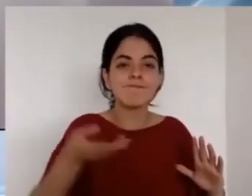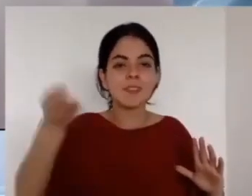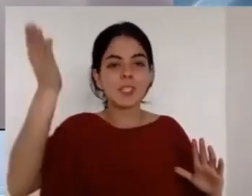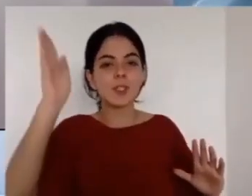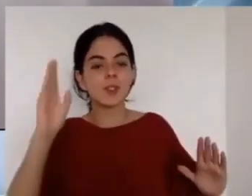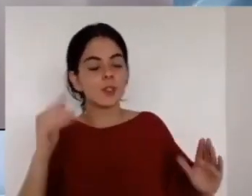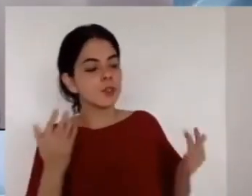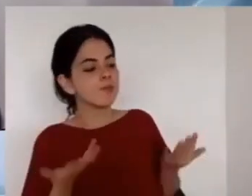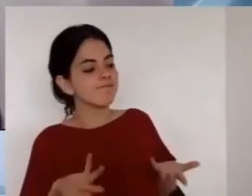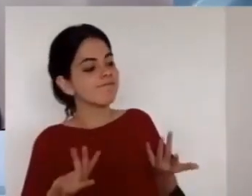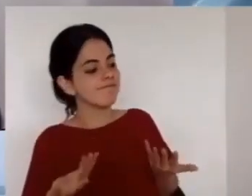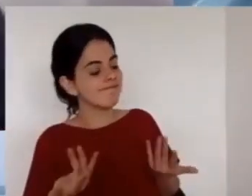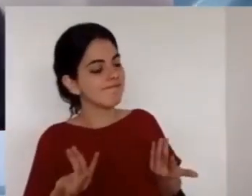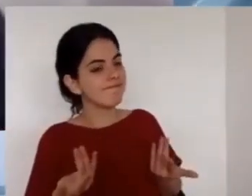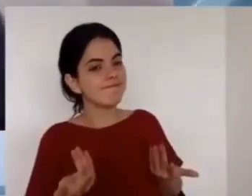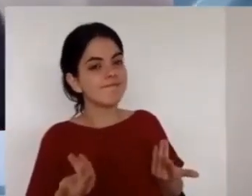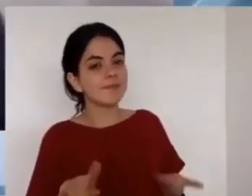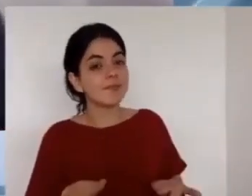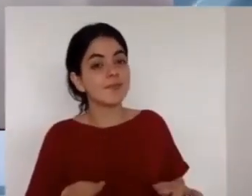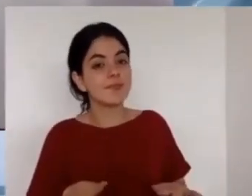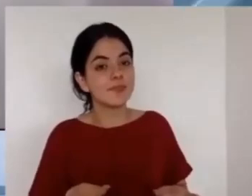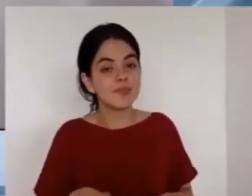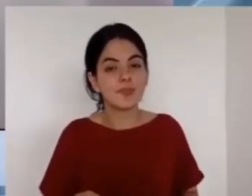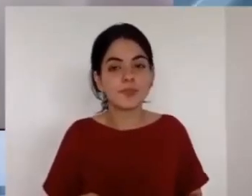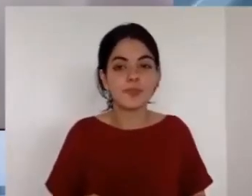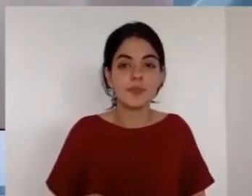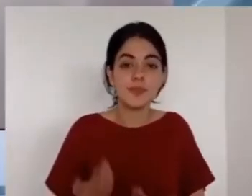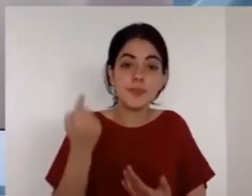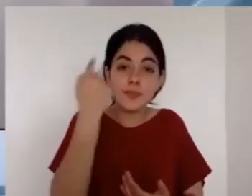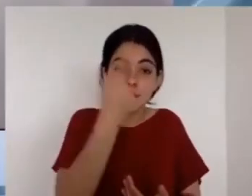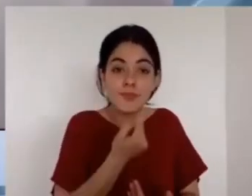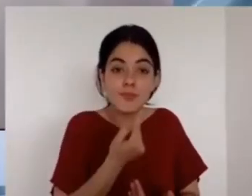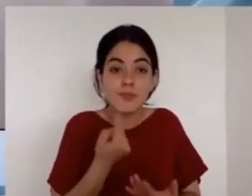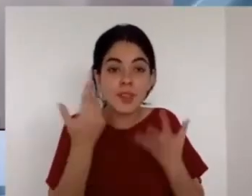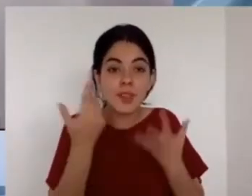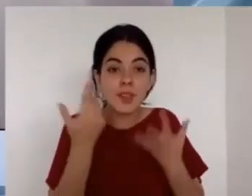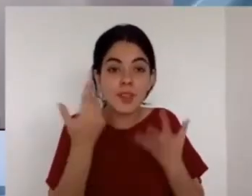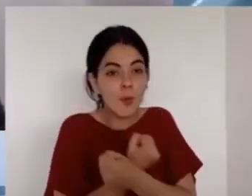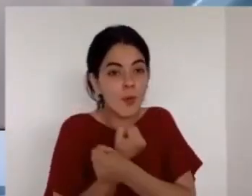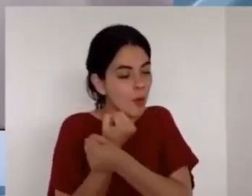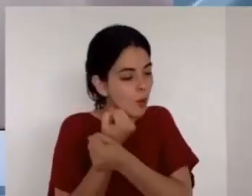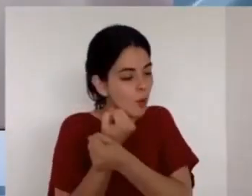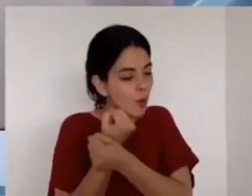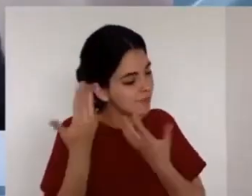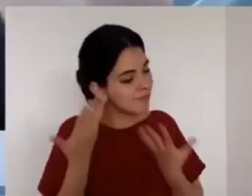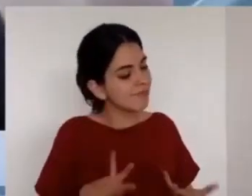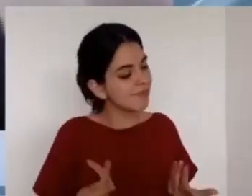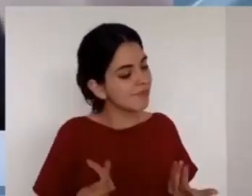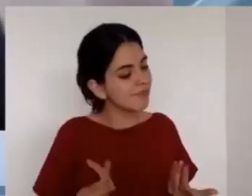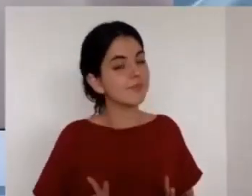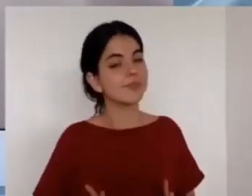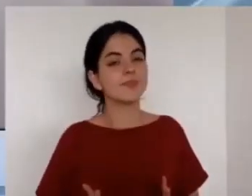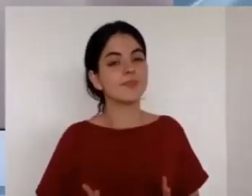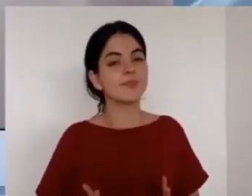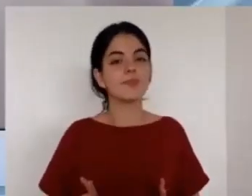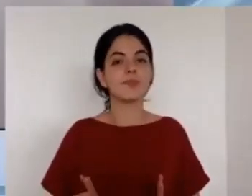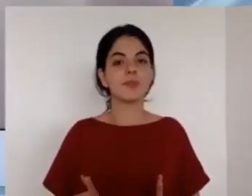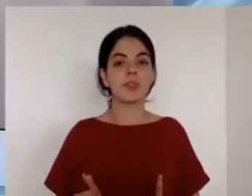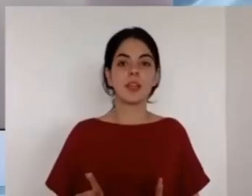pero para ver su rostro oye ¿cuál es la condición para ver su rostro?